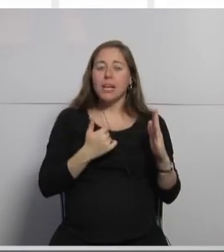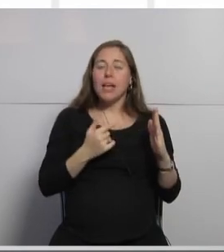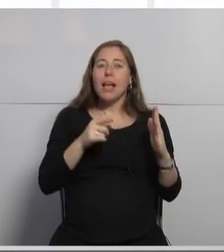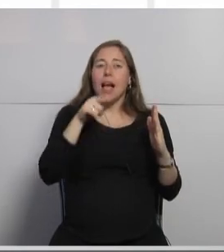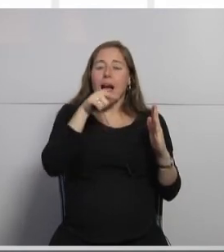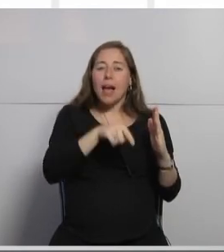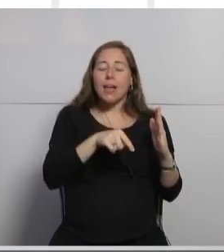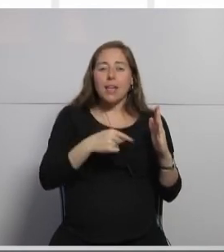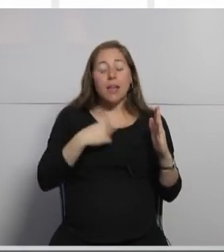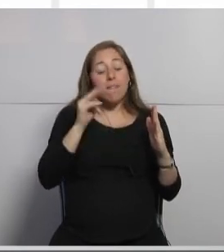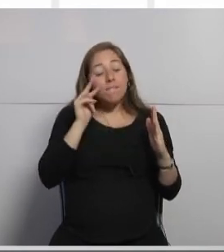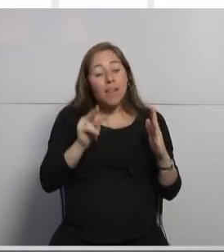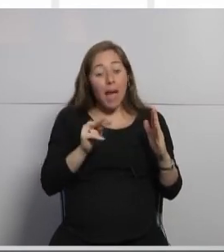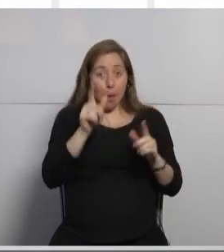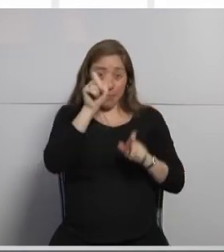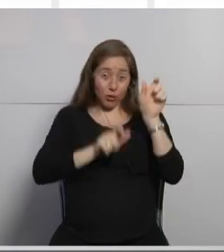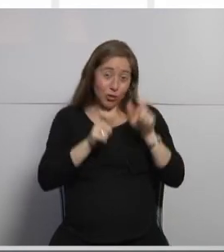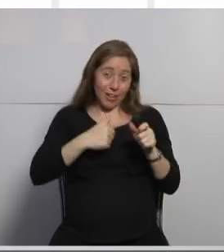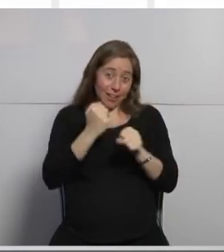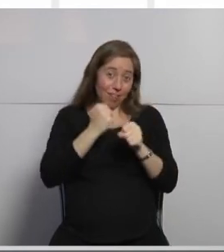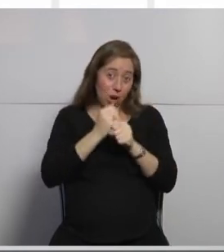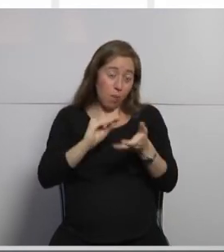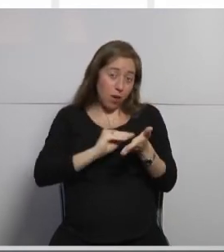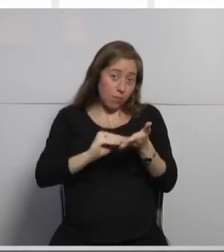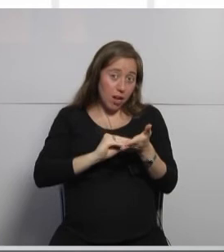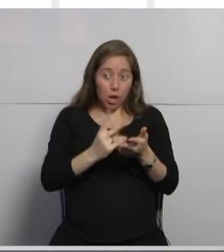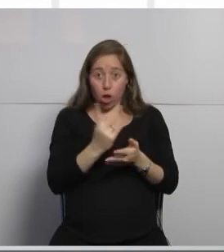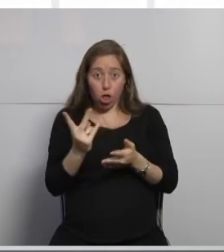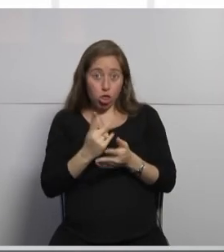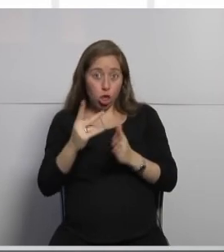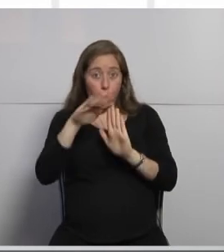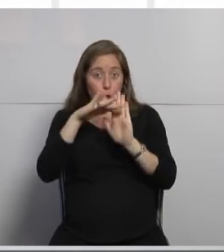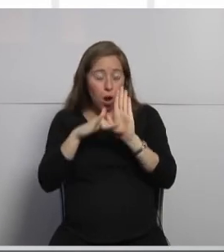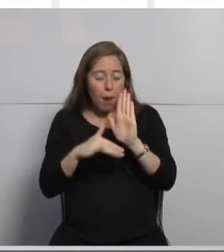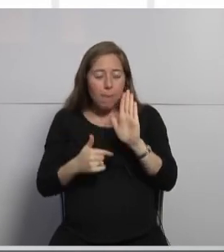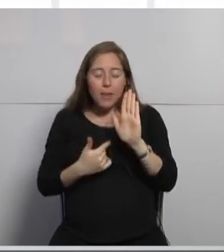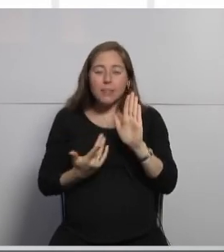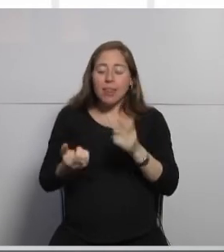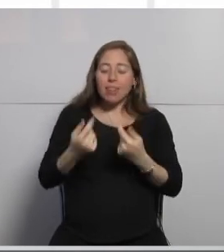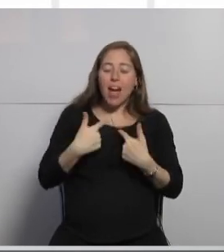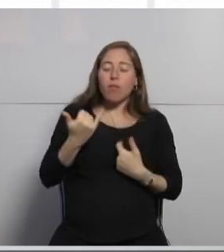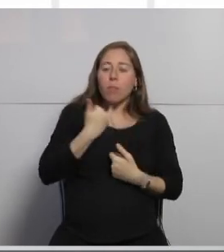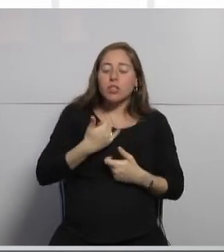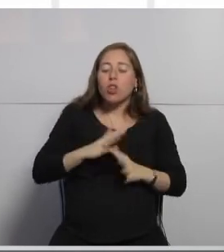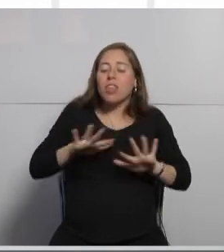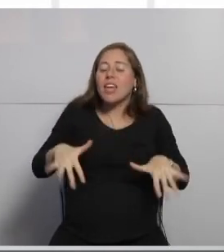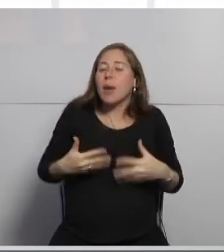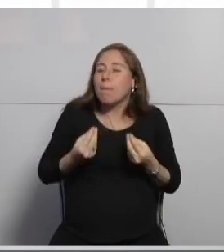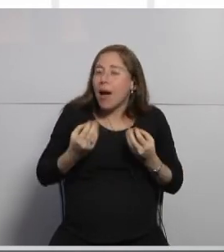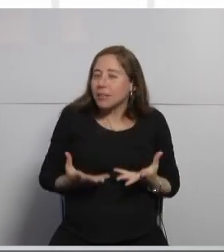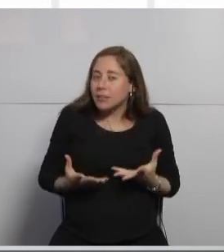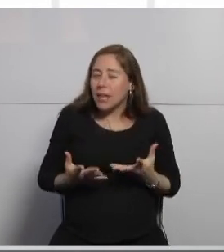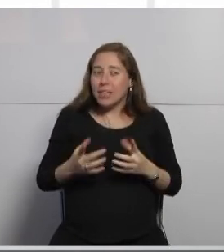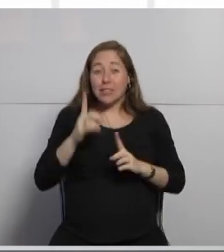esto nos ayuda a los que administramos Kubernetes y OpenShift para ver qué es lo que está pasando si hay algún host que